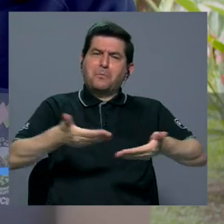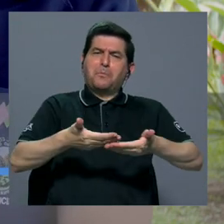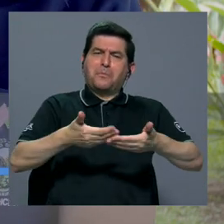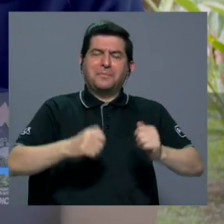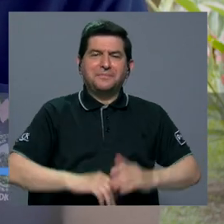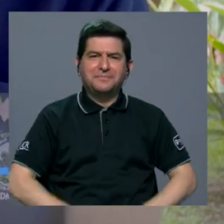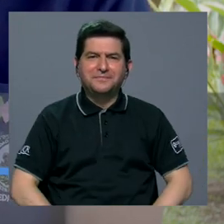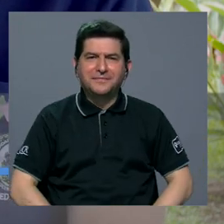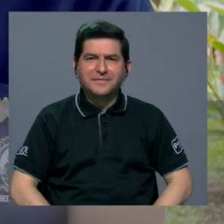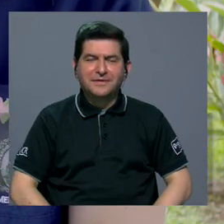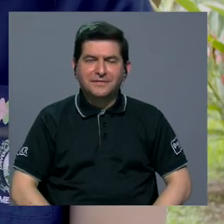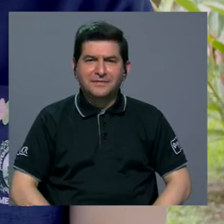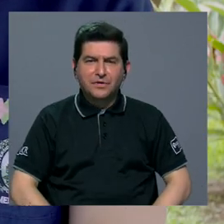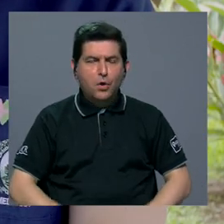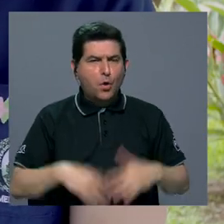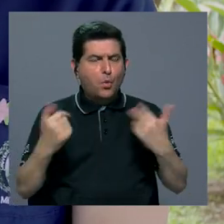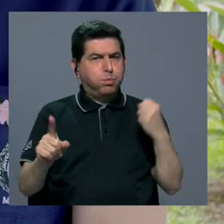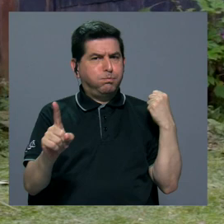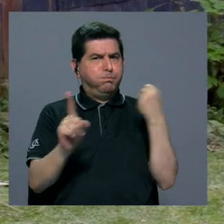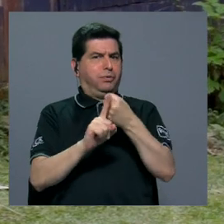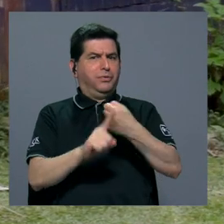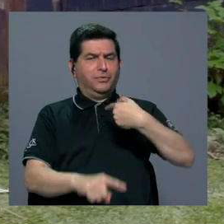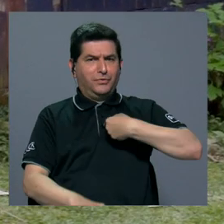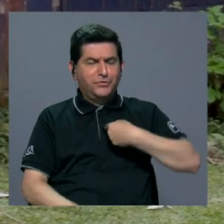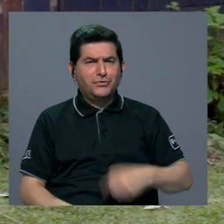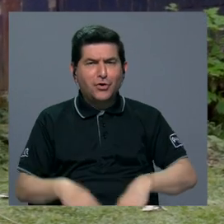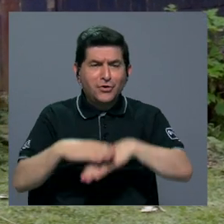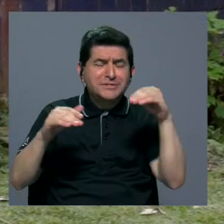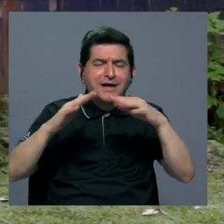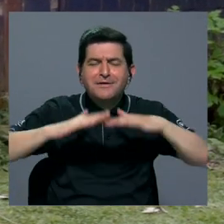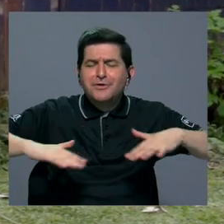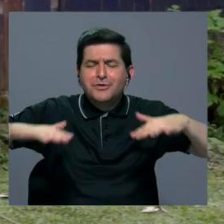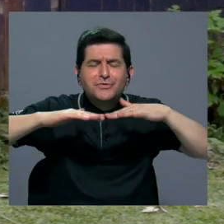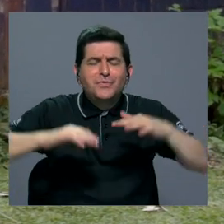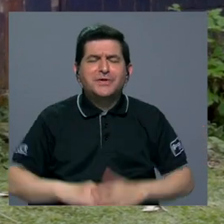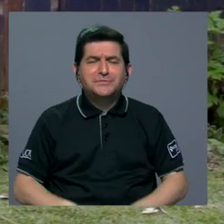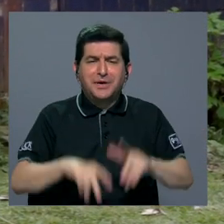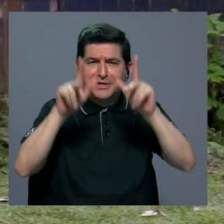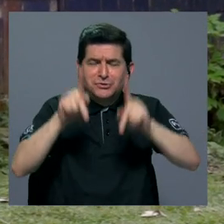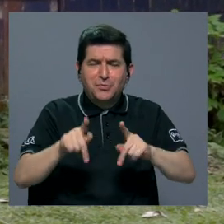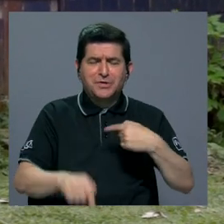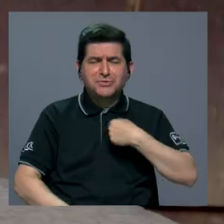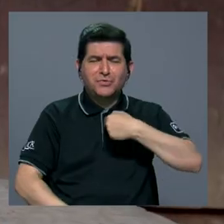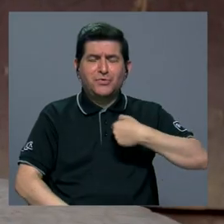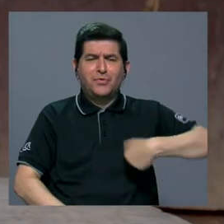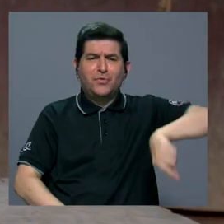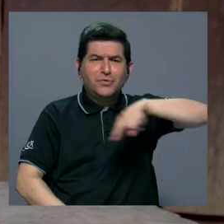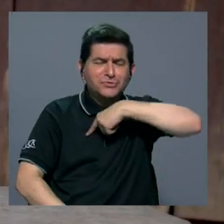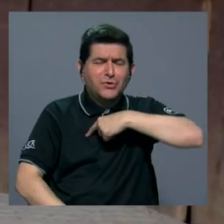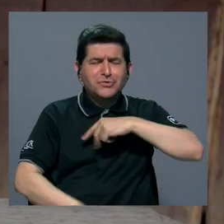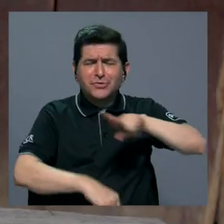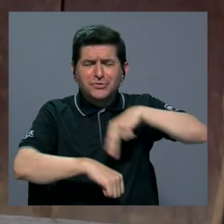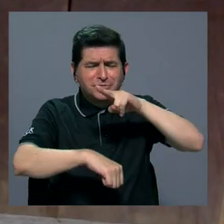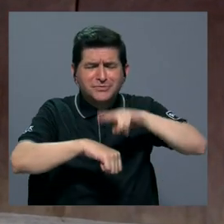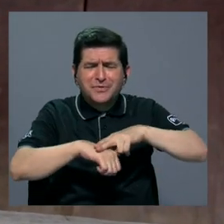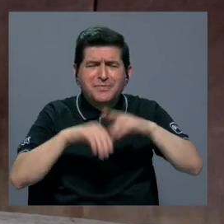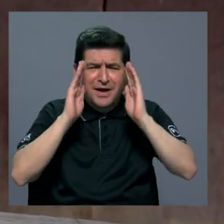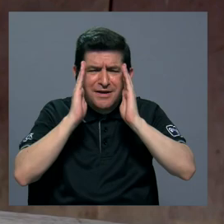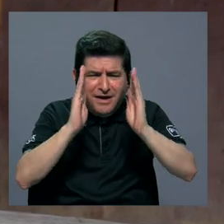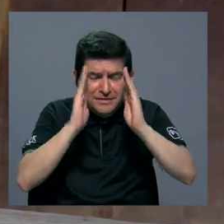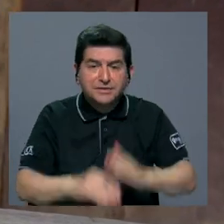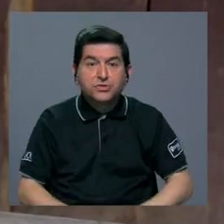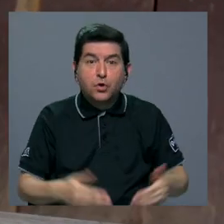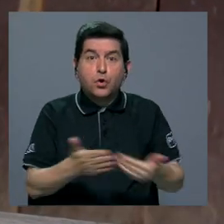brazos abiertos. Y ha sido muy impactante para mí salir de la burbuja de los pacientes a los que uno realmente está acostumbrado,